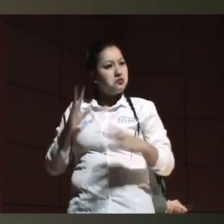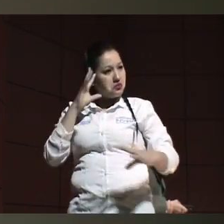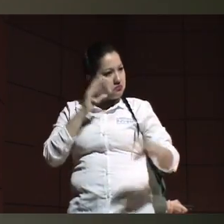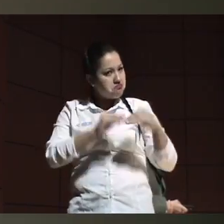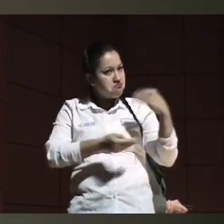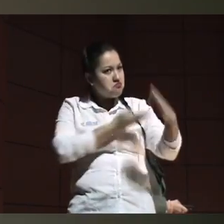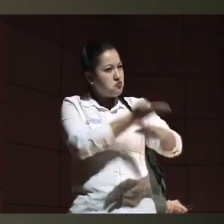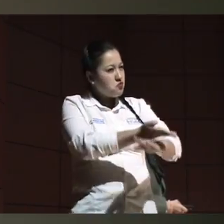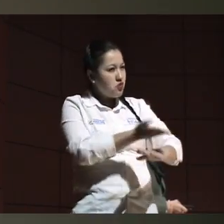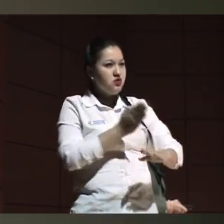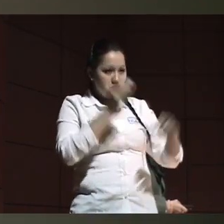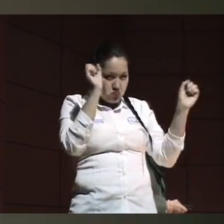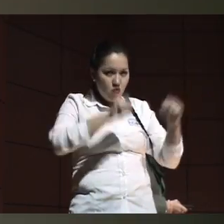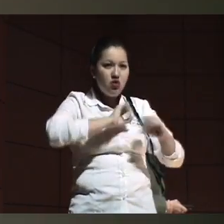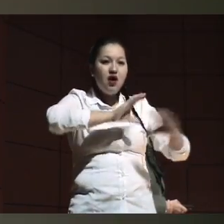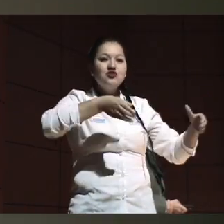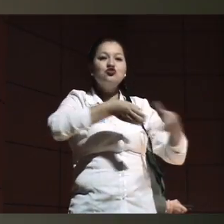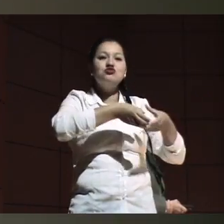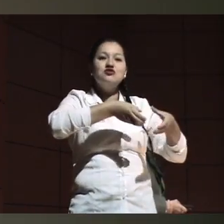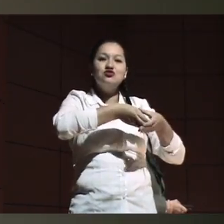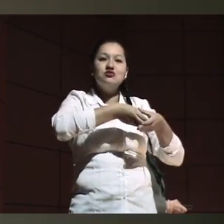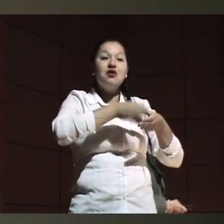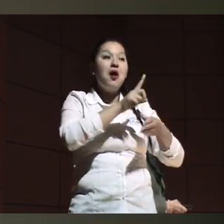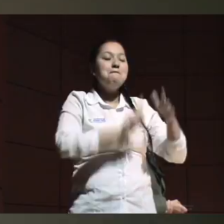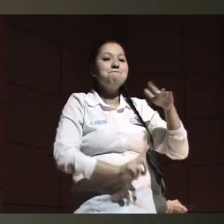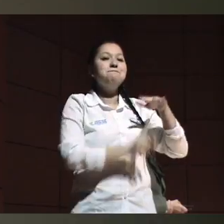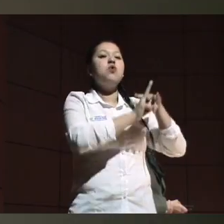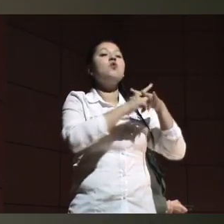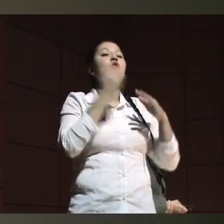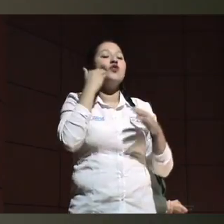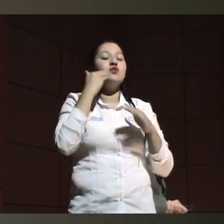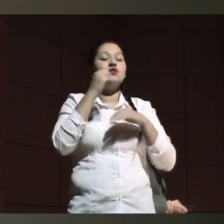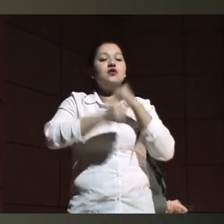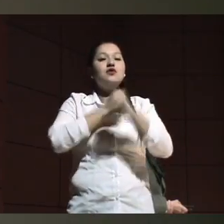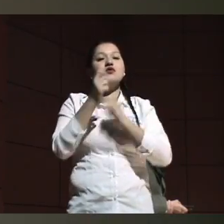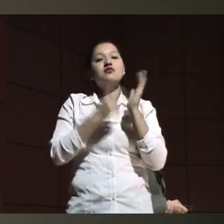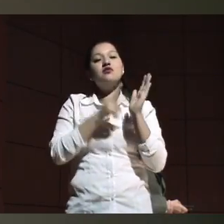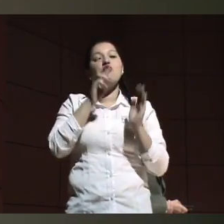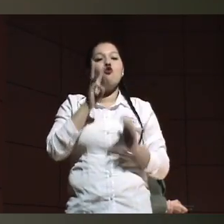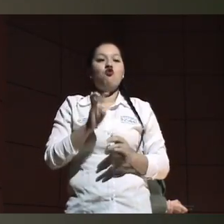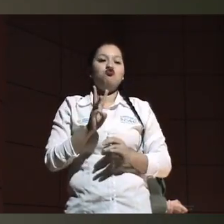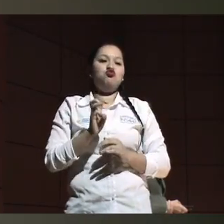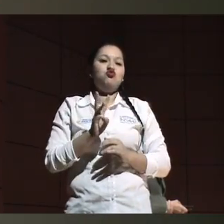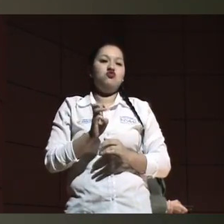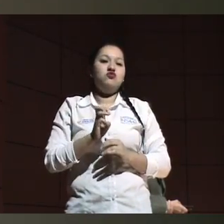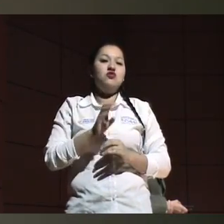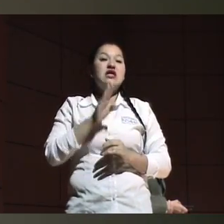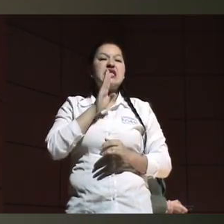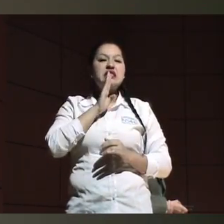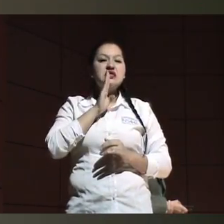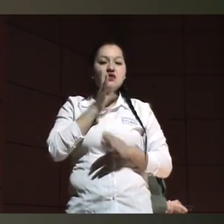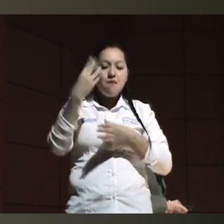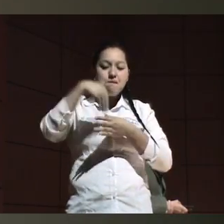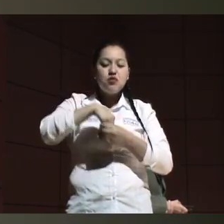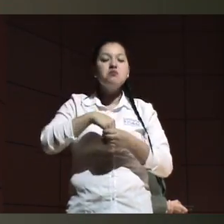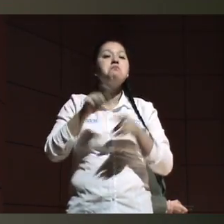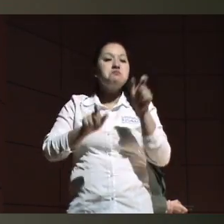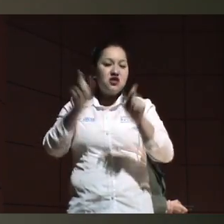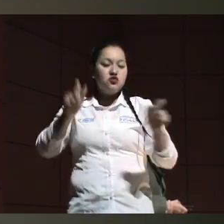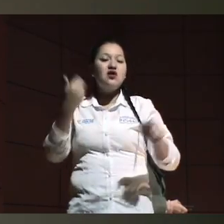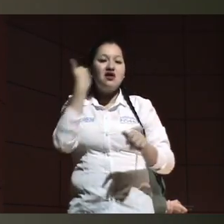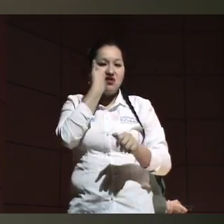y se creó ACELA. ACELA fue creada en el año 2008, con la participación de pacientes con ELA y sus